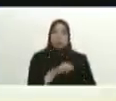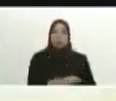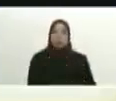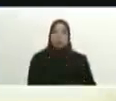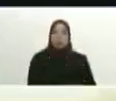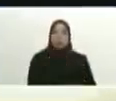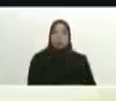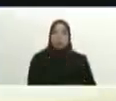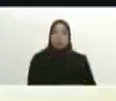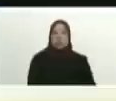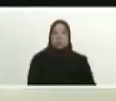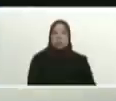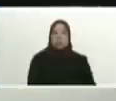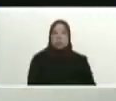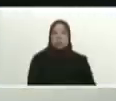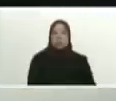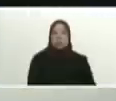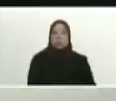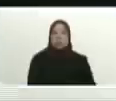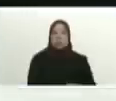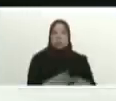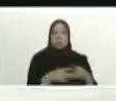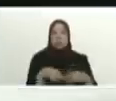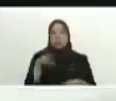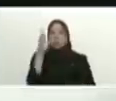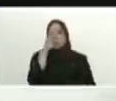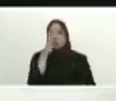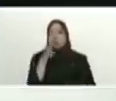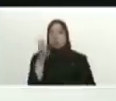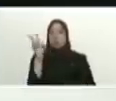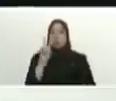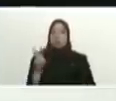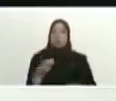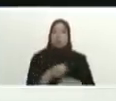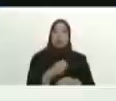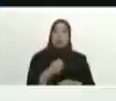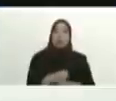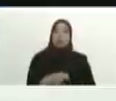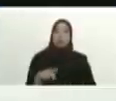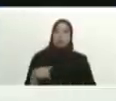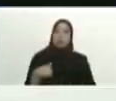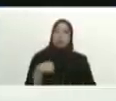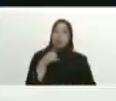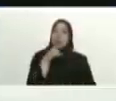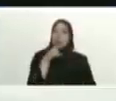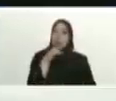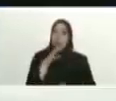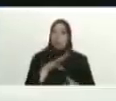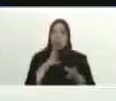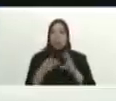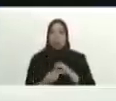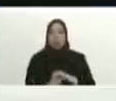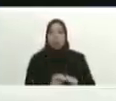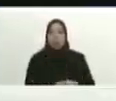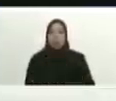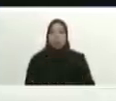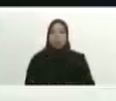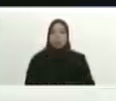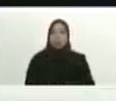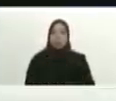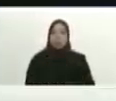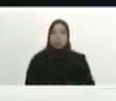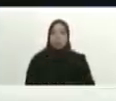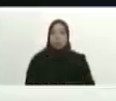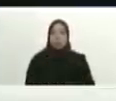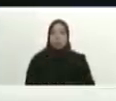imponer desde Brasil en Venezuela un cambio de régimen se pretendió imponer